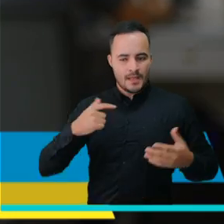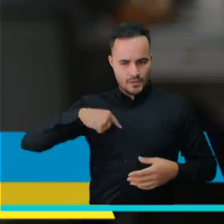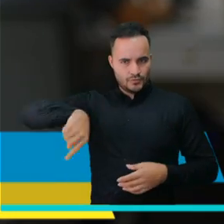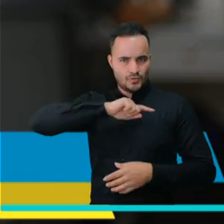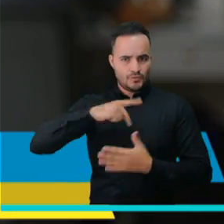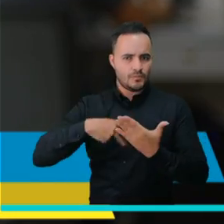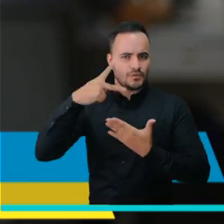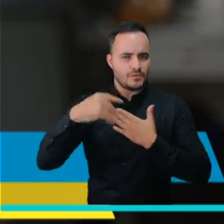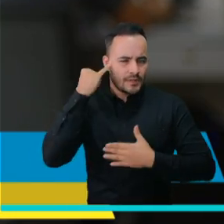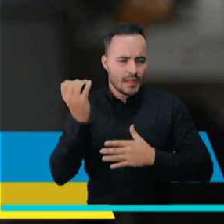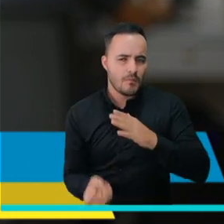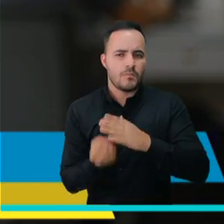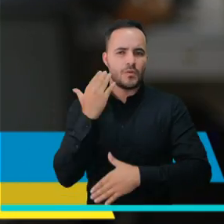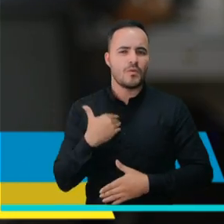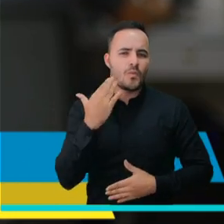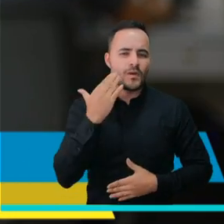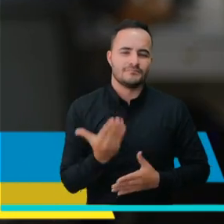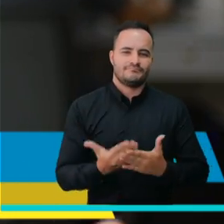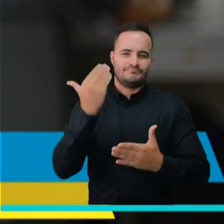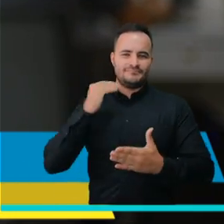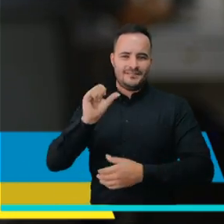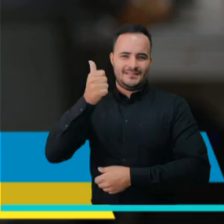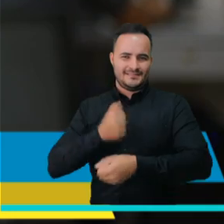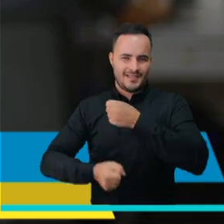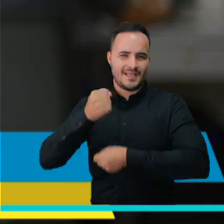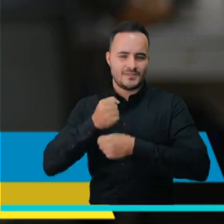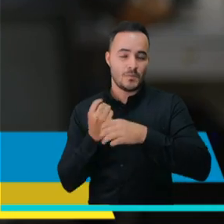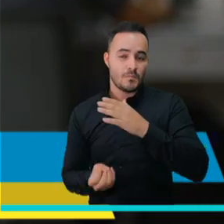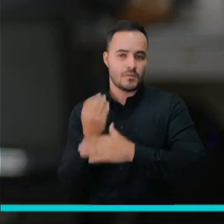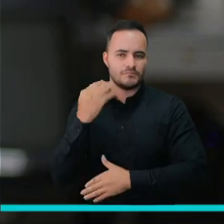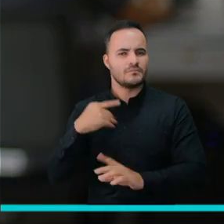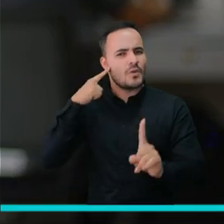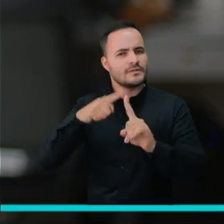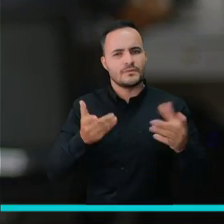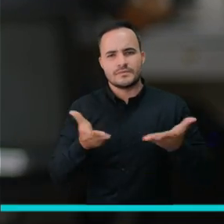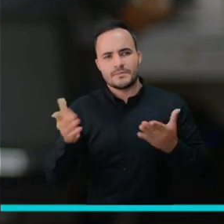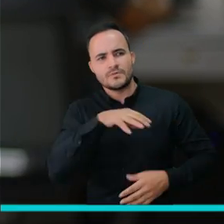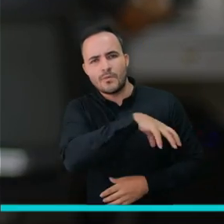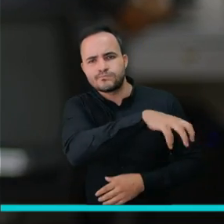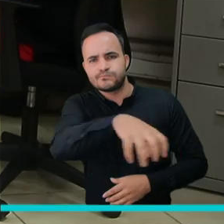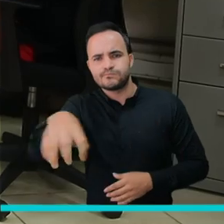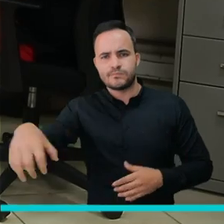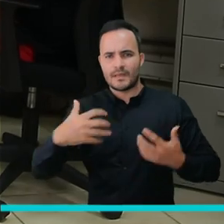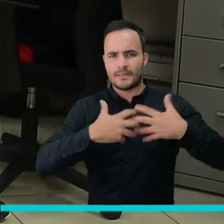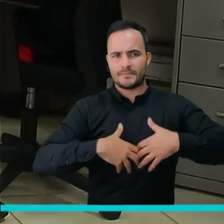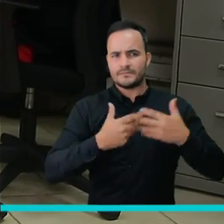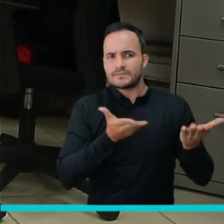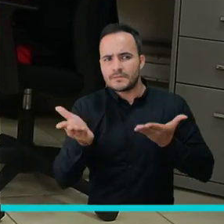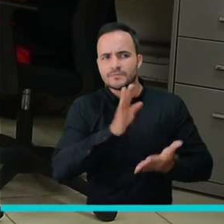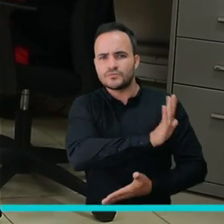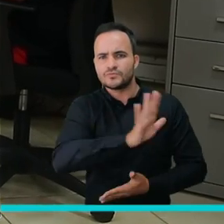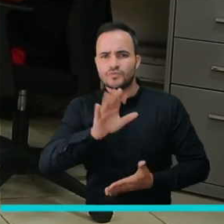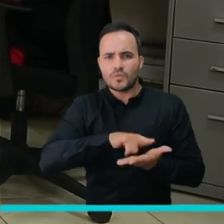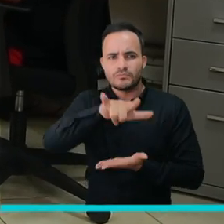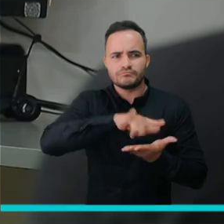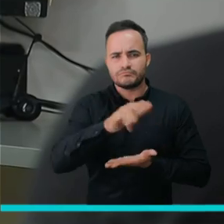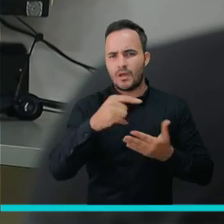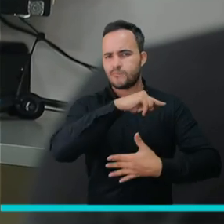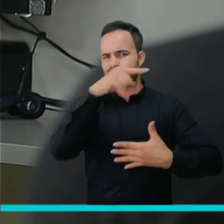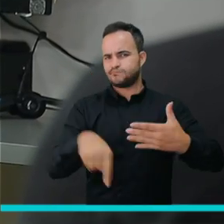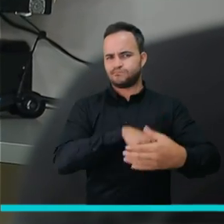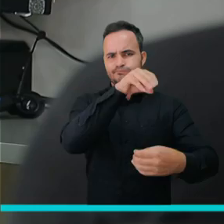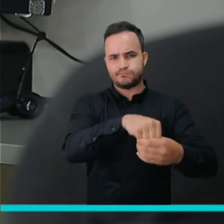Medellín una startup, un emprendimiento local que nació hace 10 años para prestar sus servicios a la industria aérea en Colombia, como proveedor local.